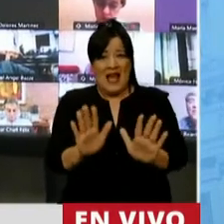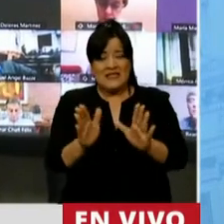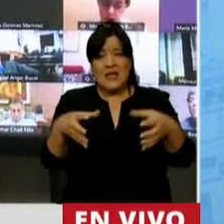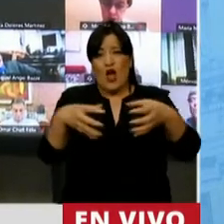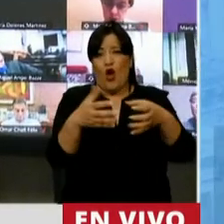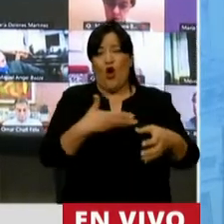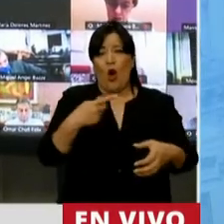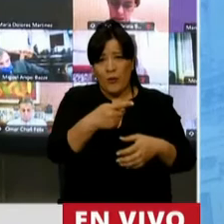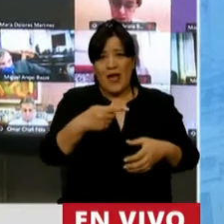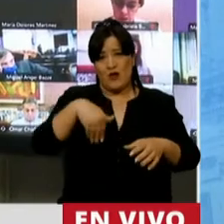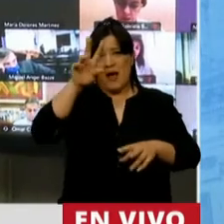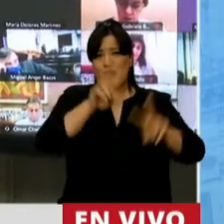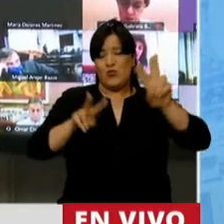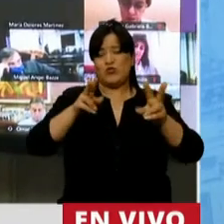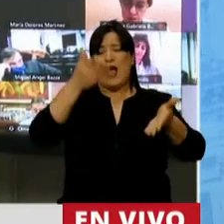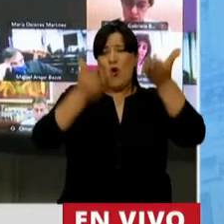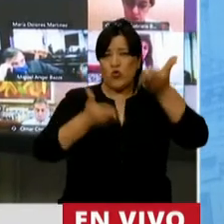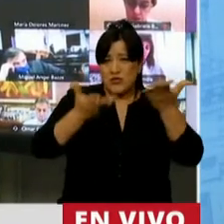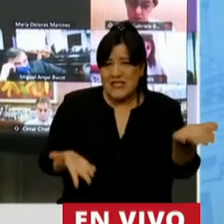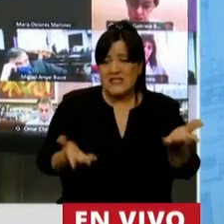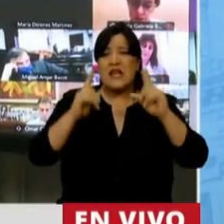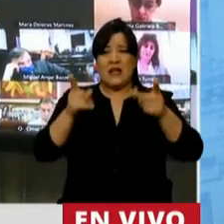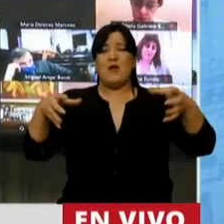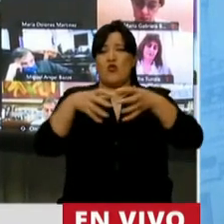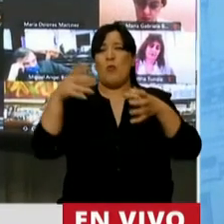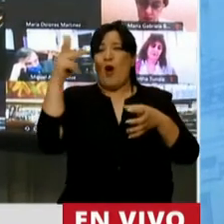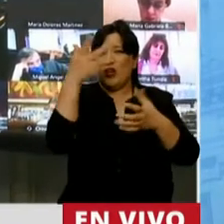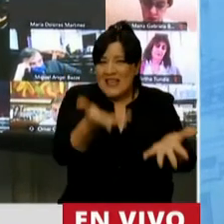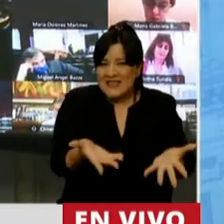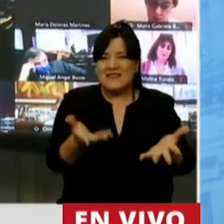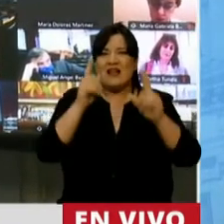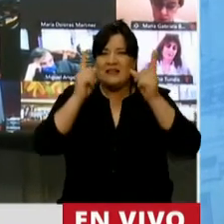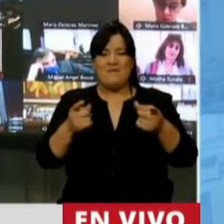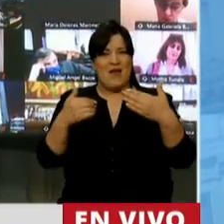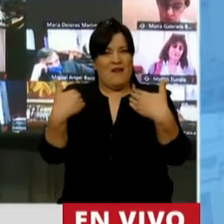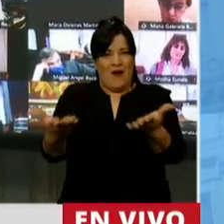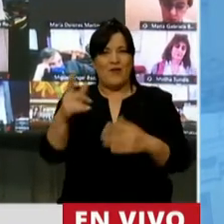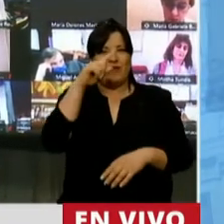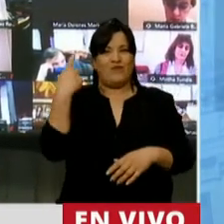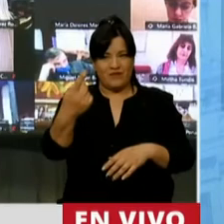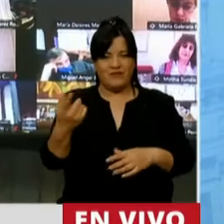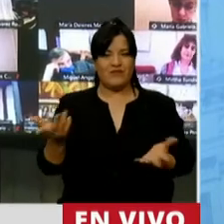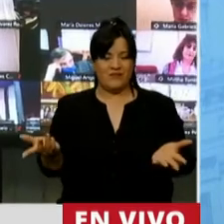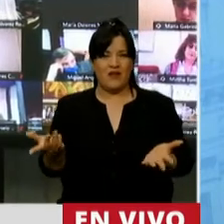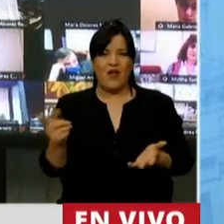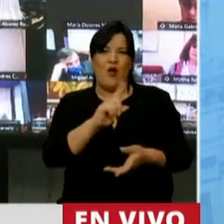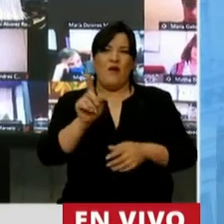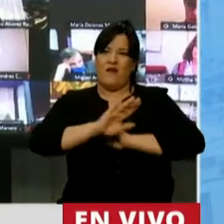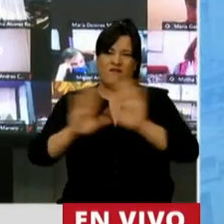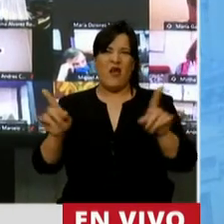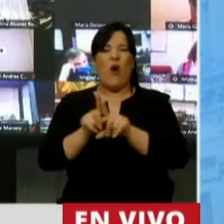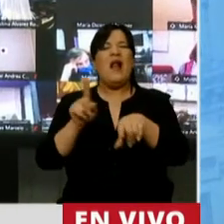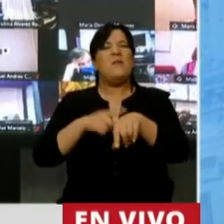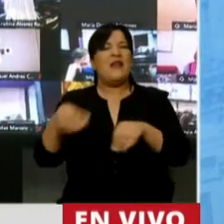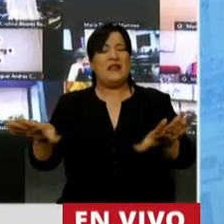gobierno justicialista, a un gobierno kirchnerista, a un gobierno albertista frente todista. No pierdan tiempo